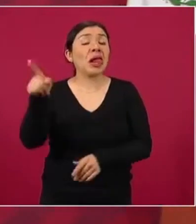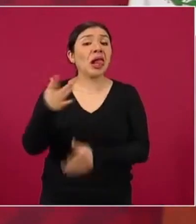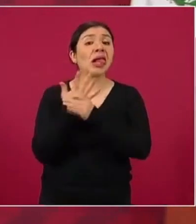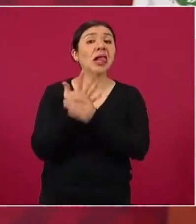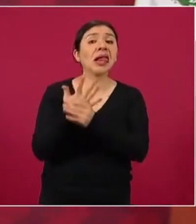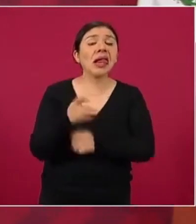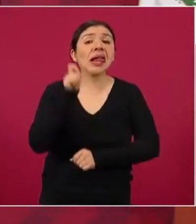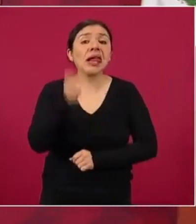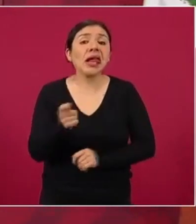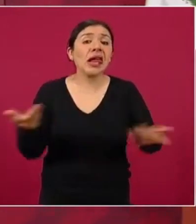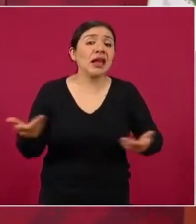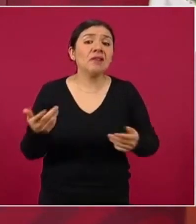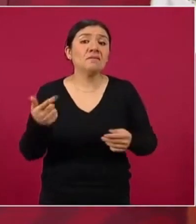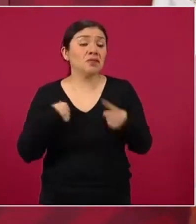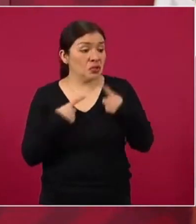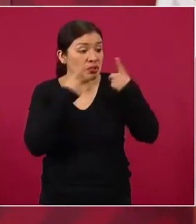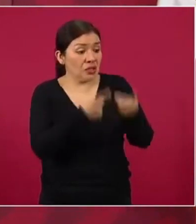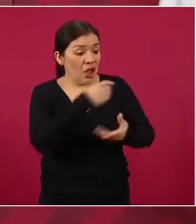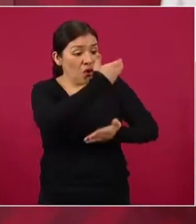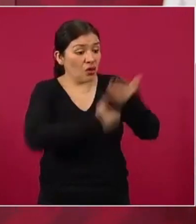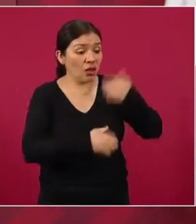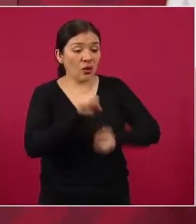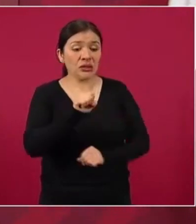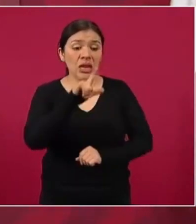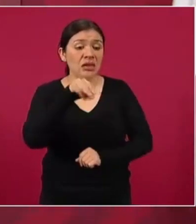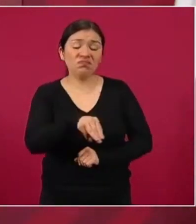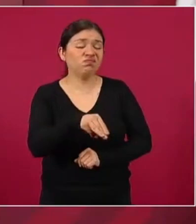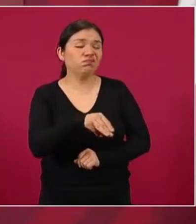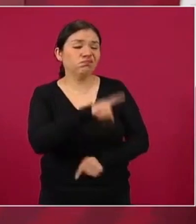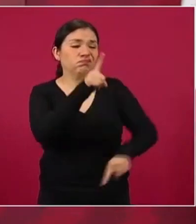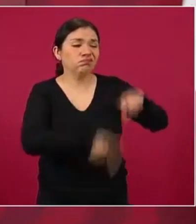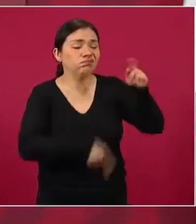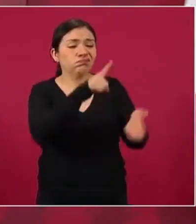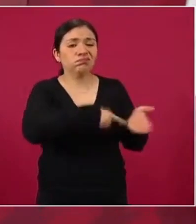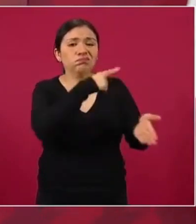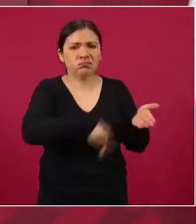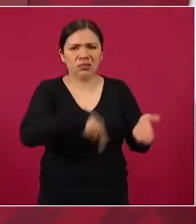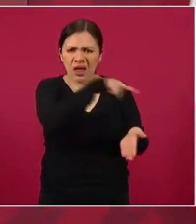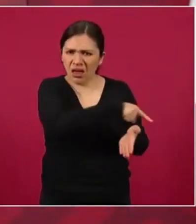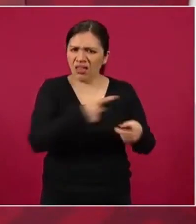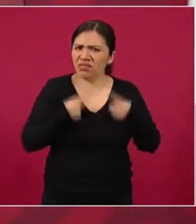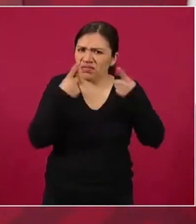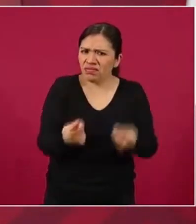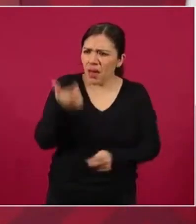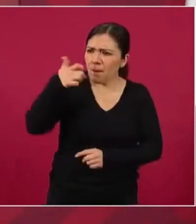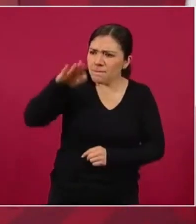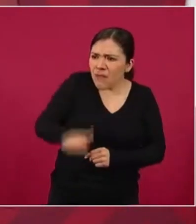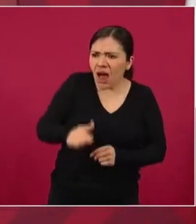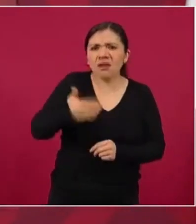de que no le daban el contrato a la de Slim, aunque ofrecía mejor precio,